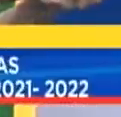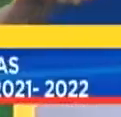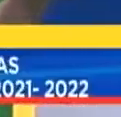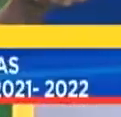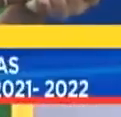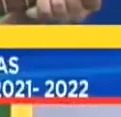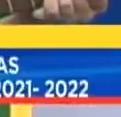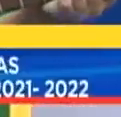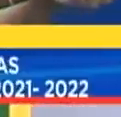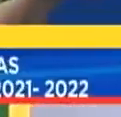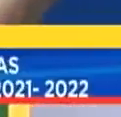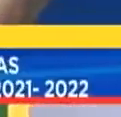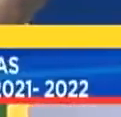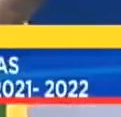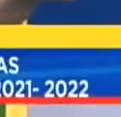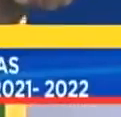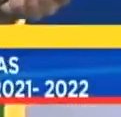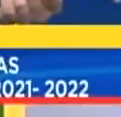estudiantes